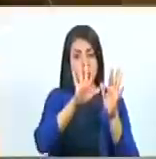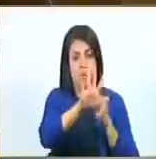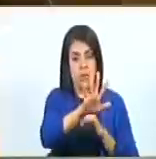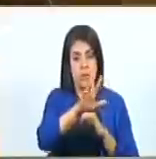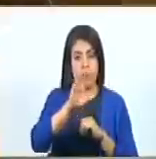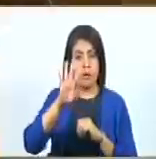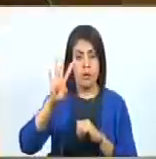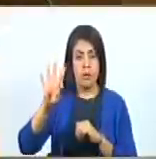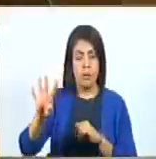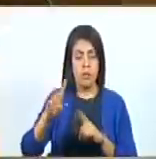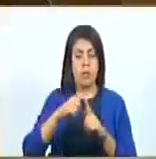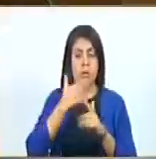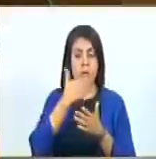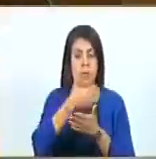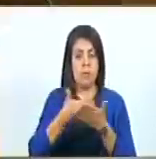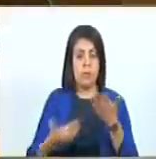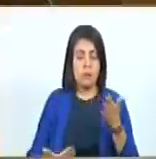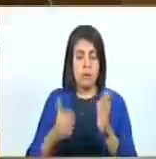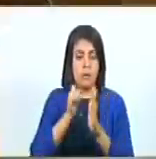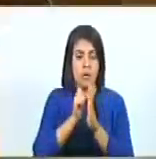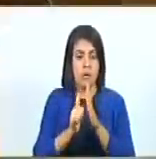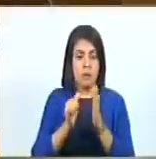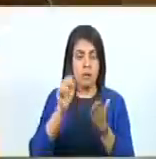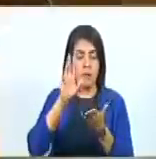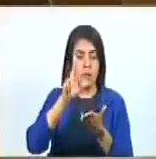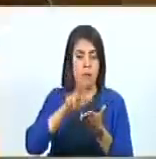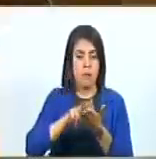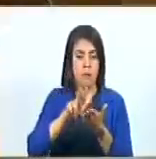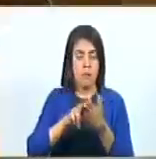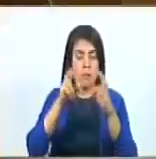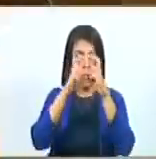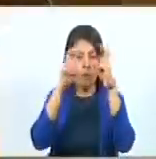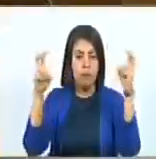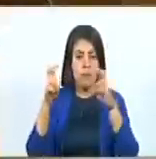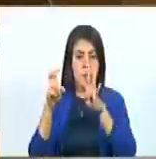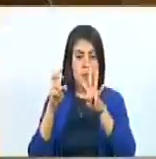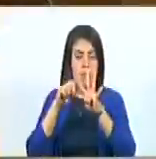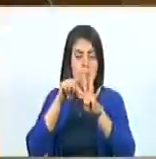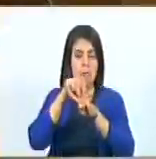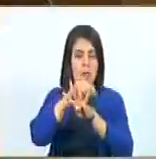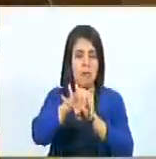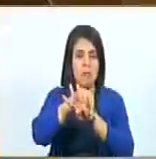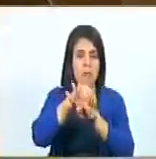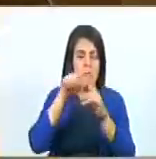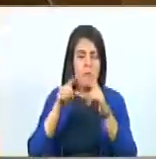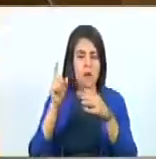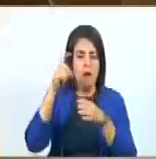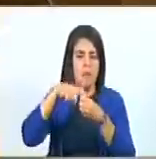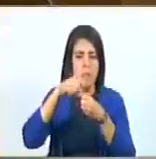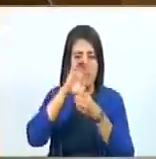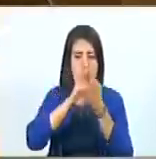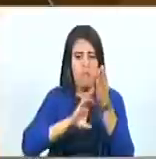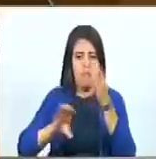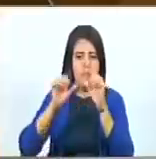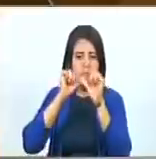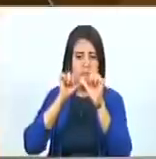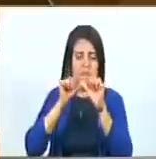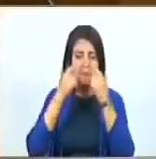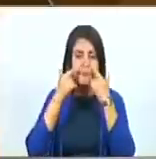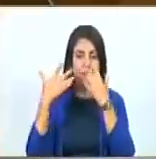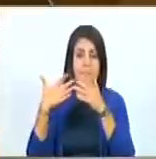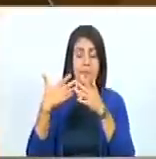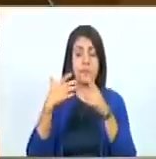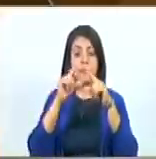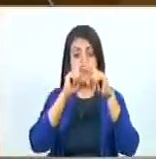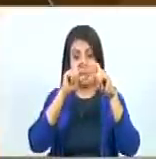Trigésimo cuarto, se propone aprobar con modificación el título cuarto que pasa a ser el capítulo quinto, quedando redactado de la